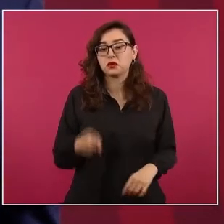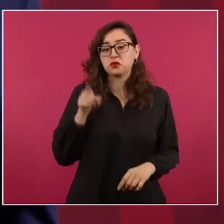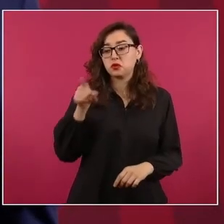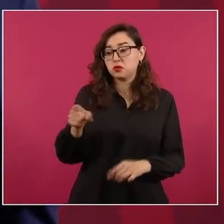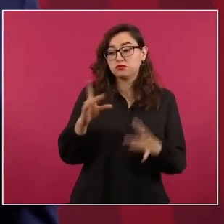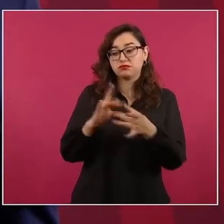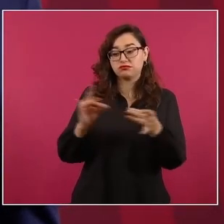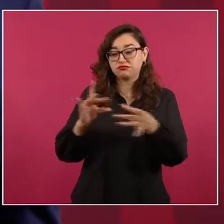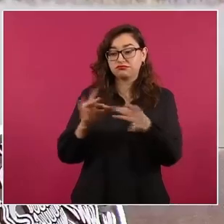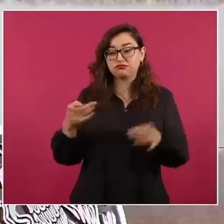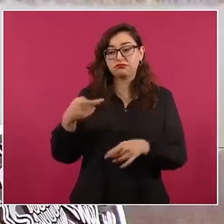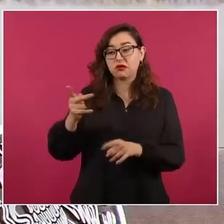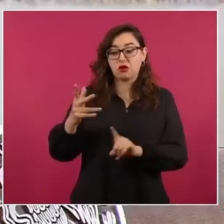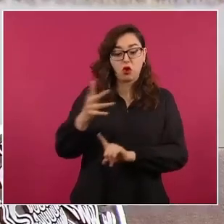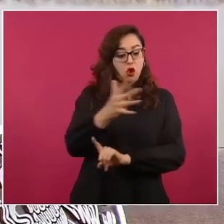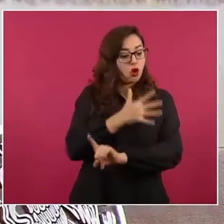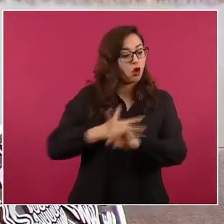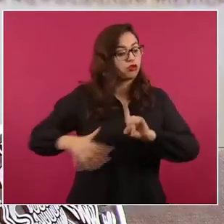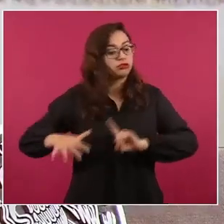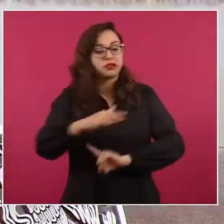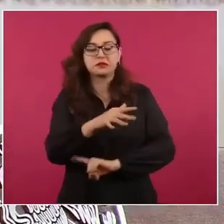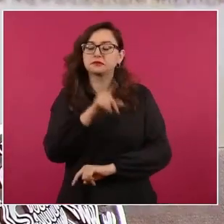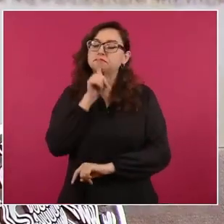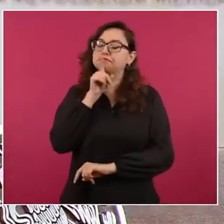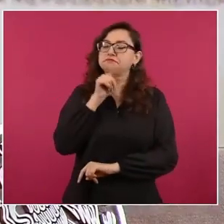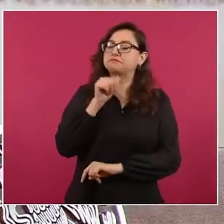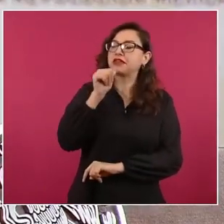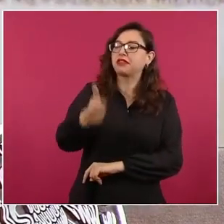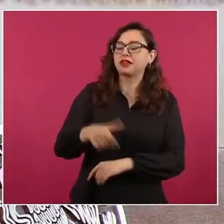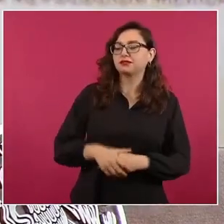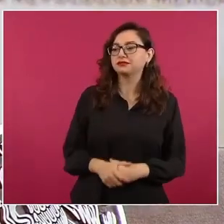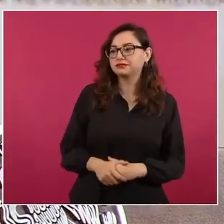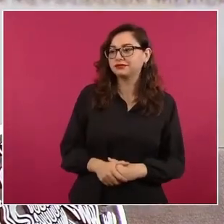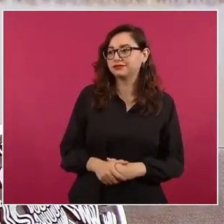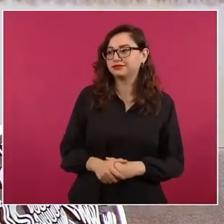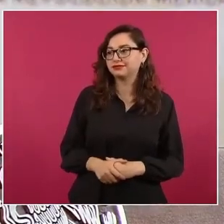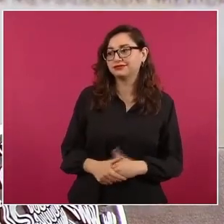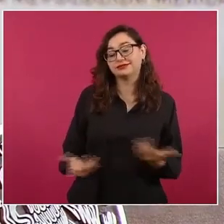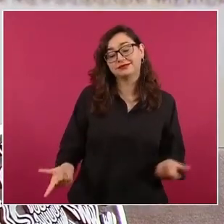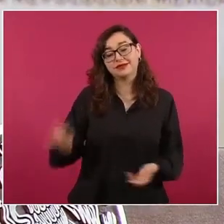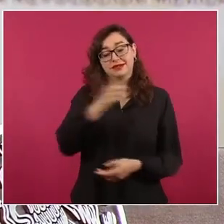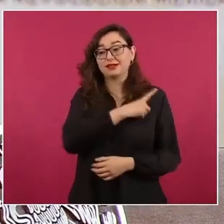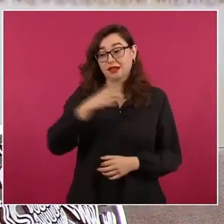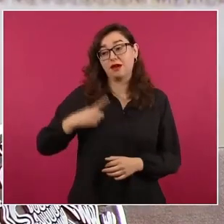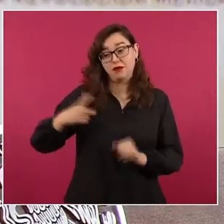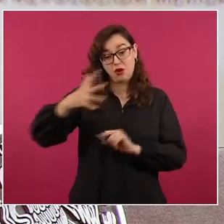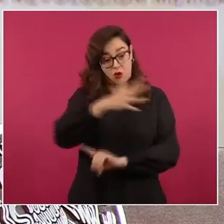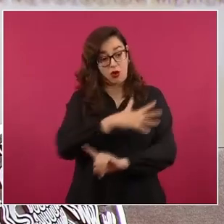se tienen que conocer los antecedentes. El Ejército mexicano no es